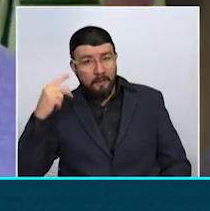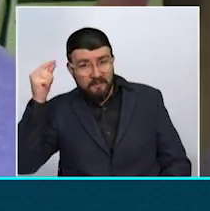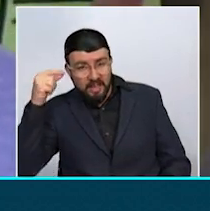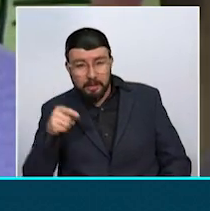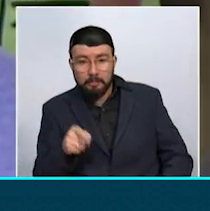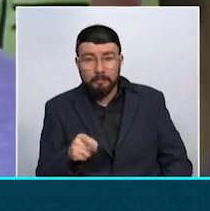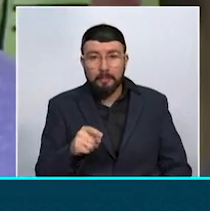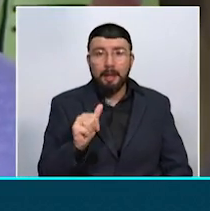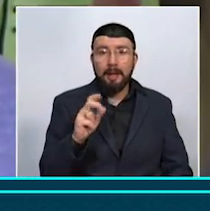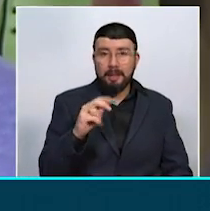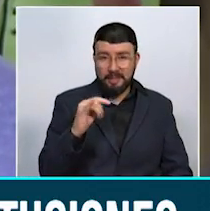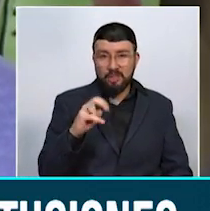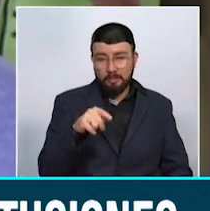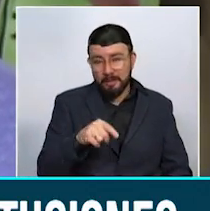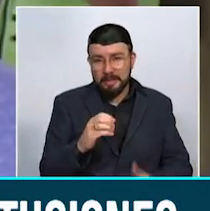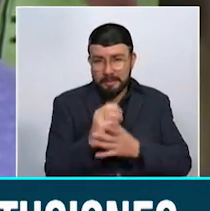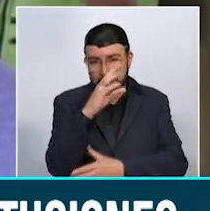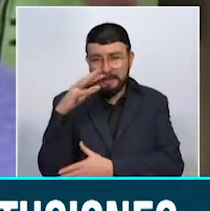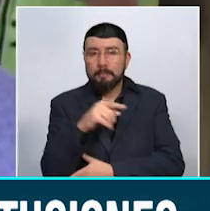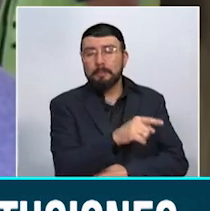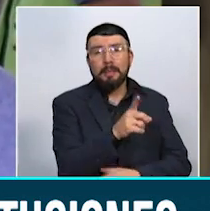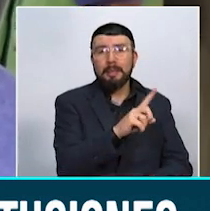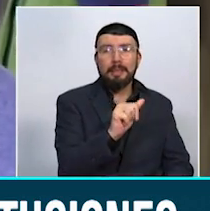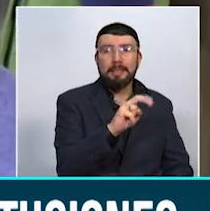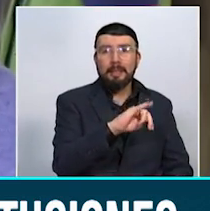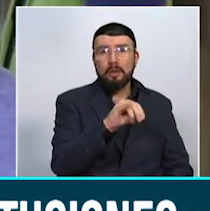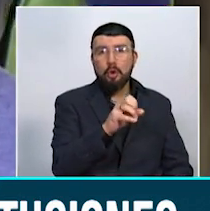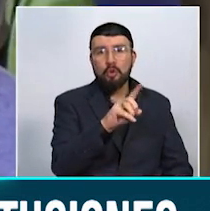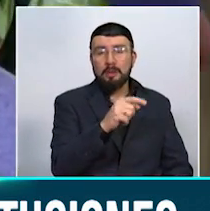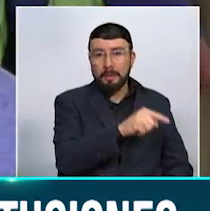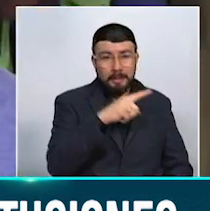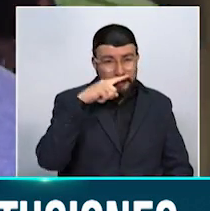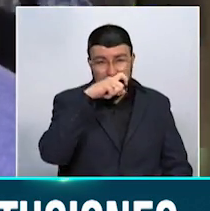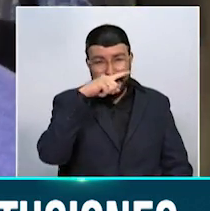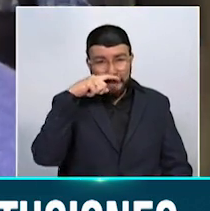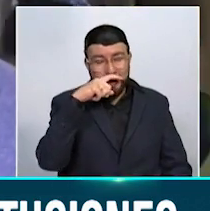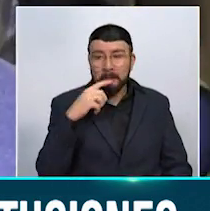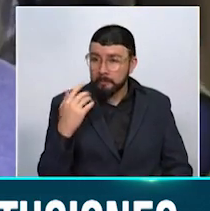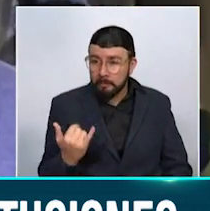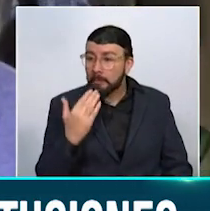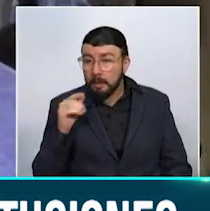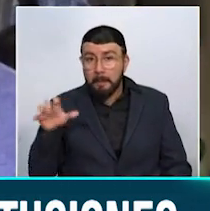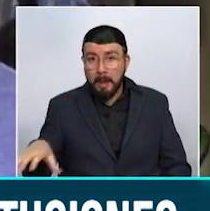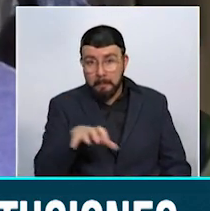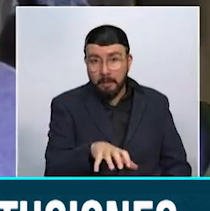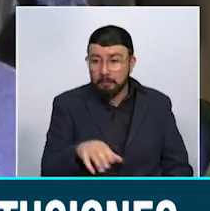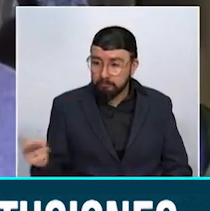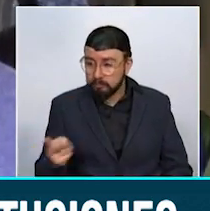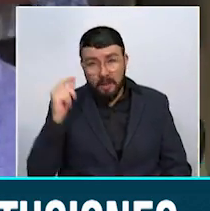Salento y el Colegio de San José de Circasia, donde sí hubo necesidad, sobre todo Finlandia y Salento de hacer,